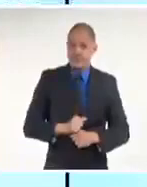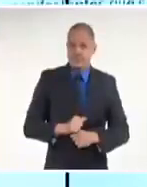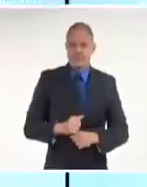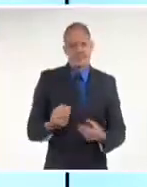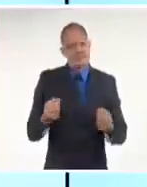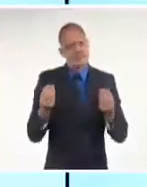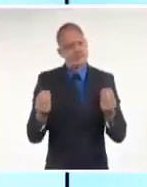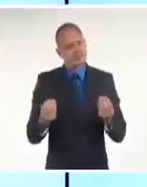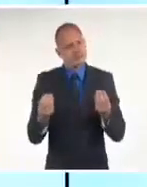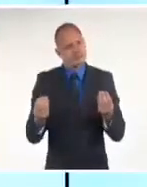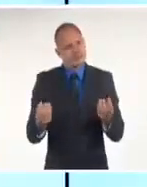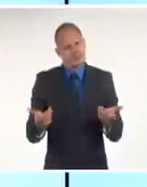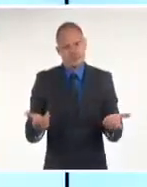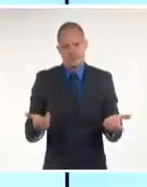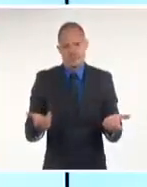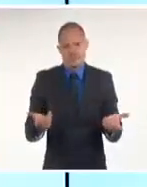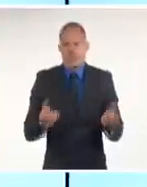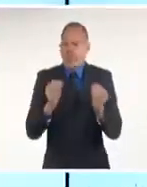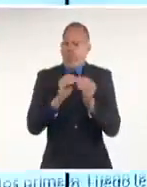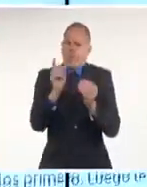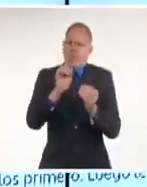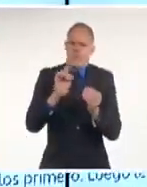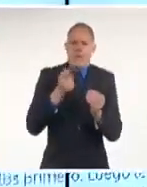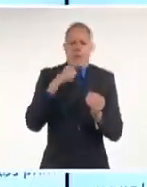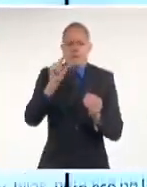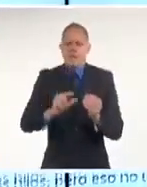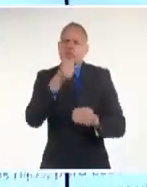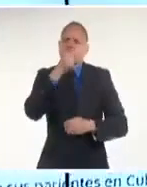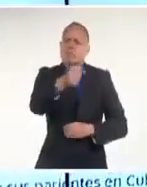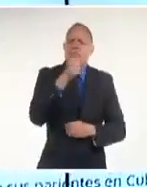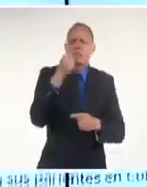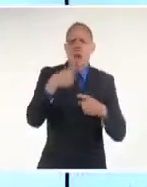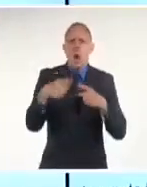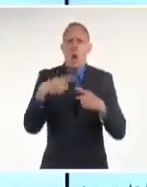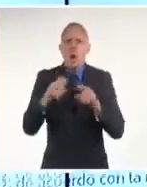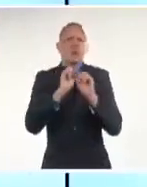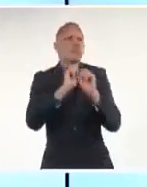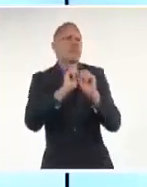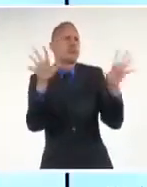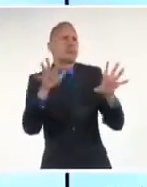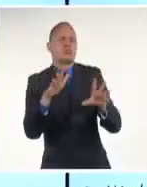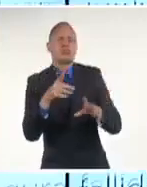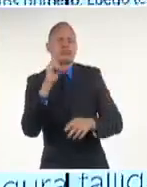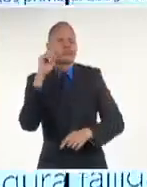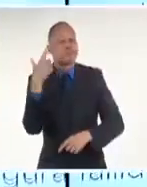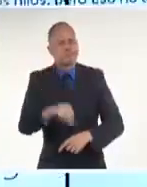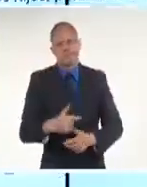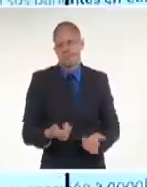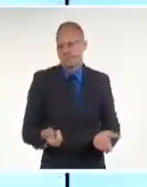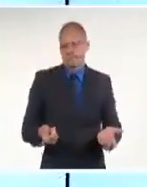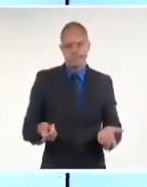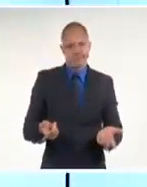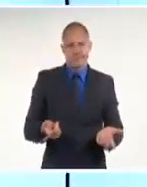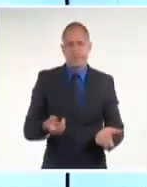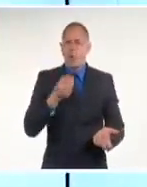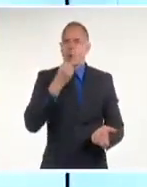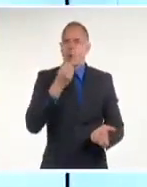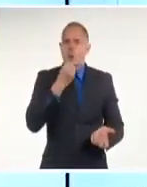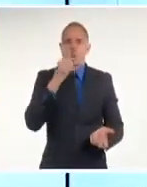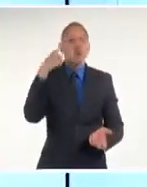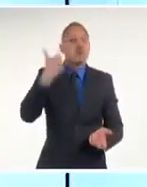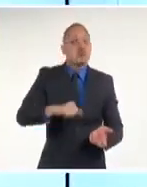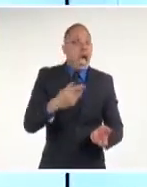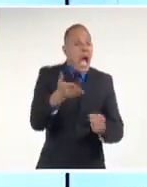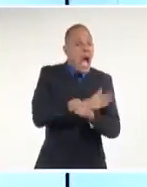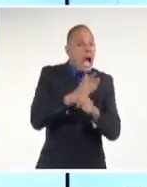en el ejercicio del periodismo publicar noticias que no han sido contrastadas o verificadas. Es poco serio publicar contenido del que no se